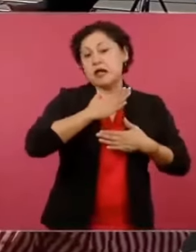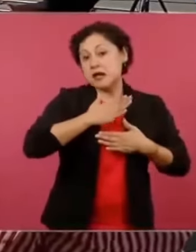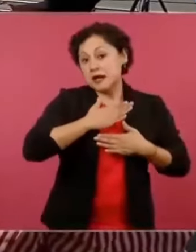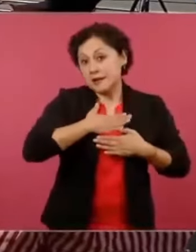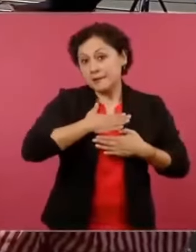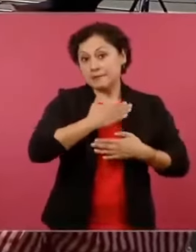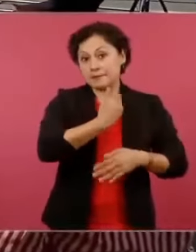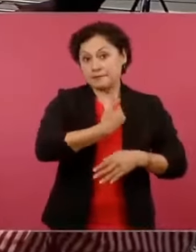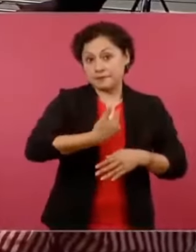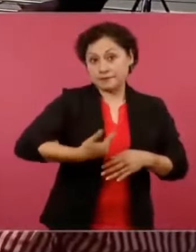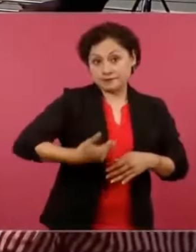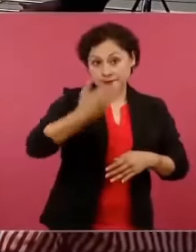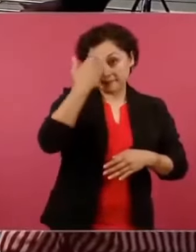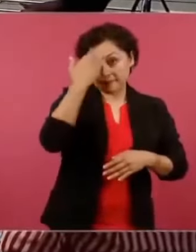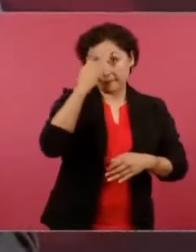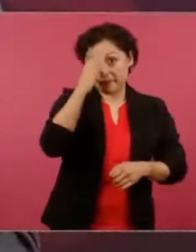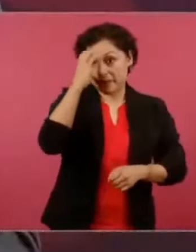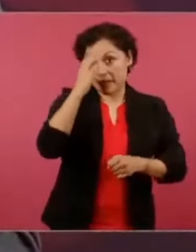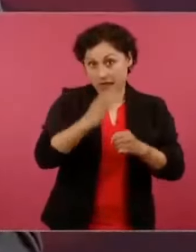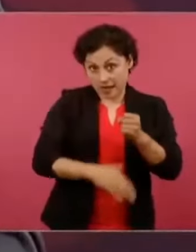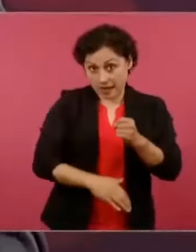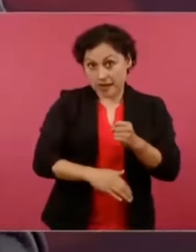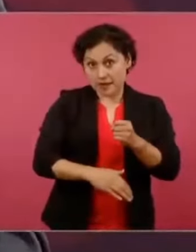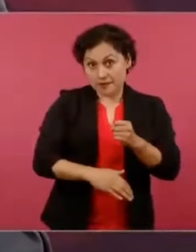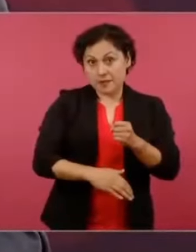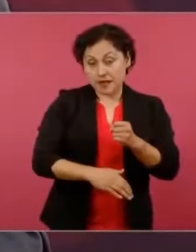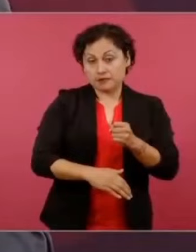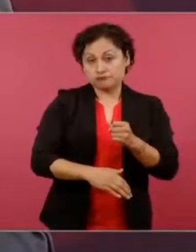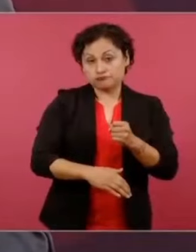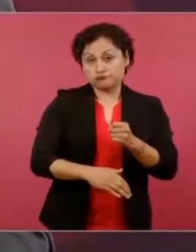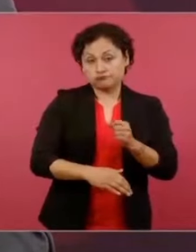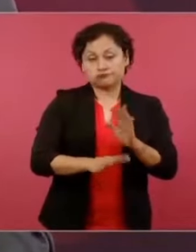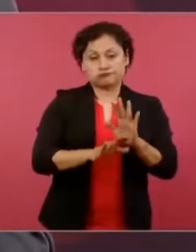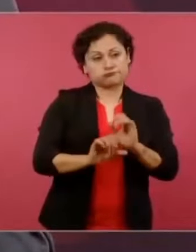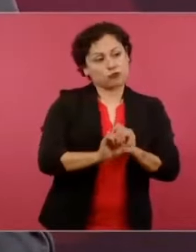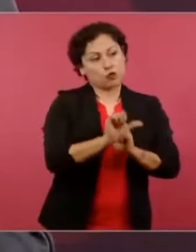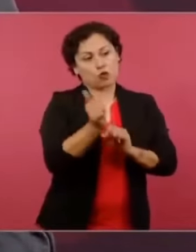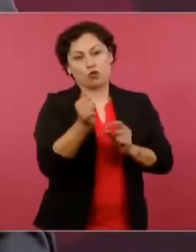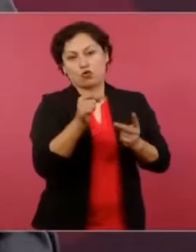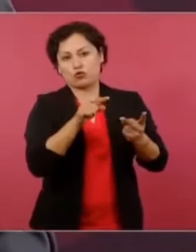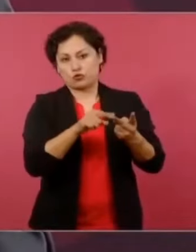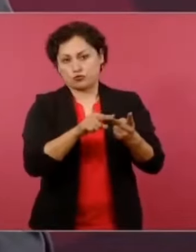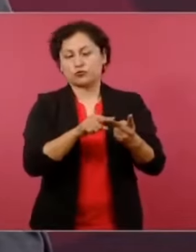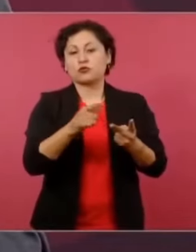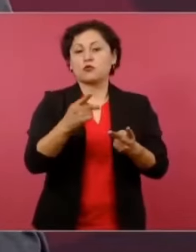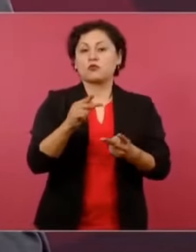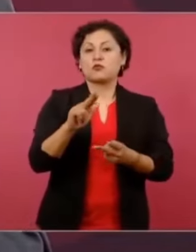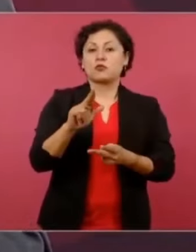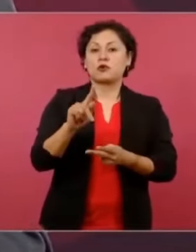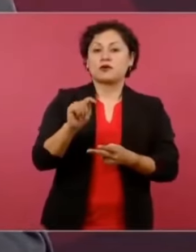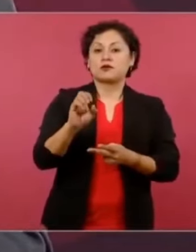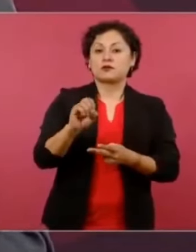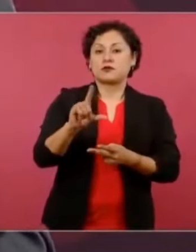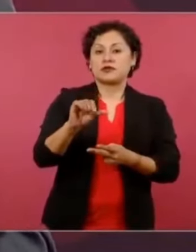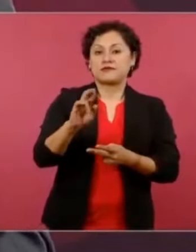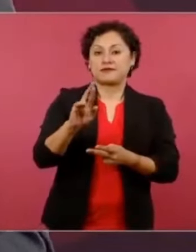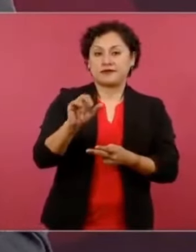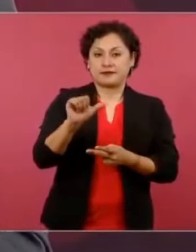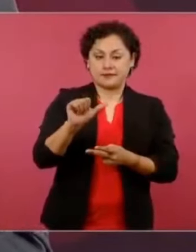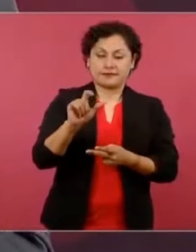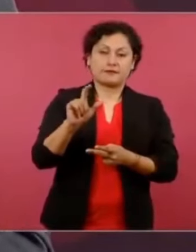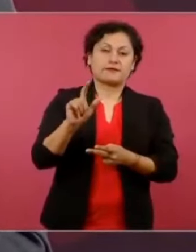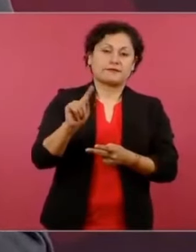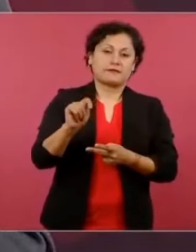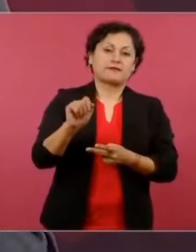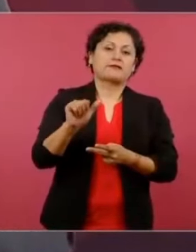las elecciones. La de Puerto Libertad y la de Sempra a lo